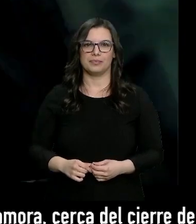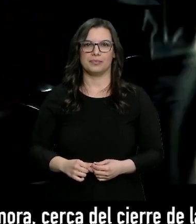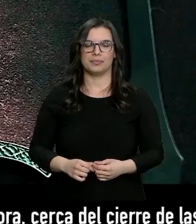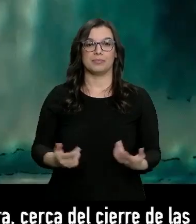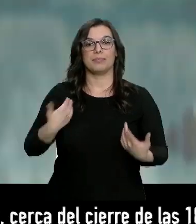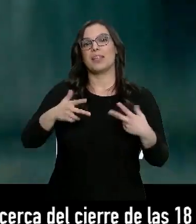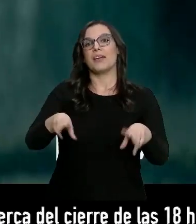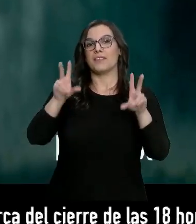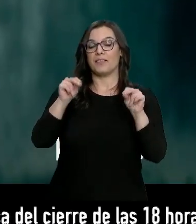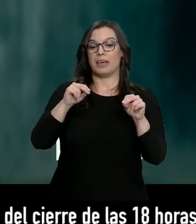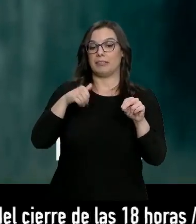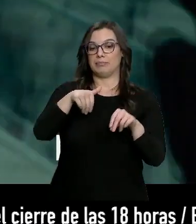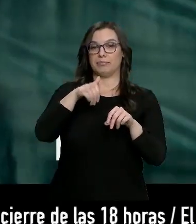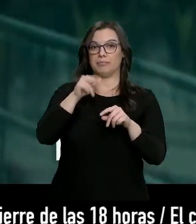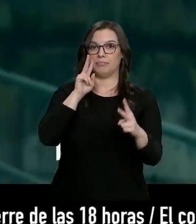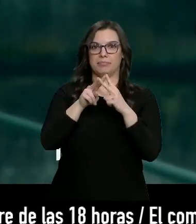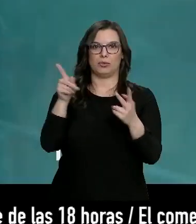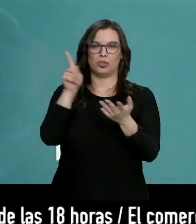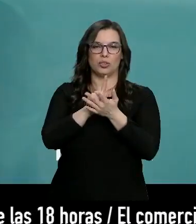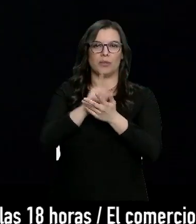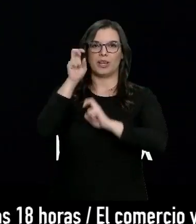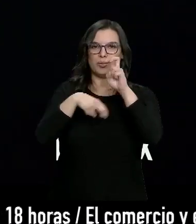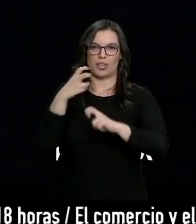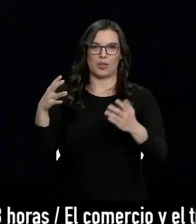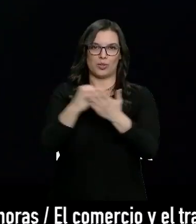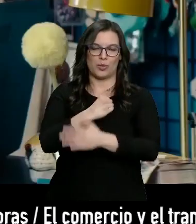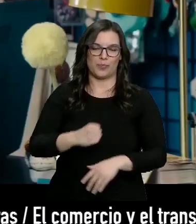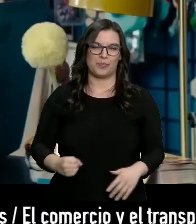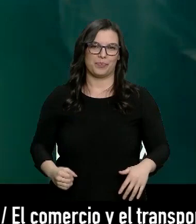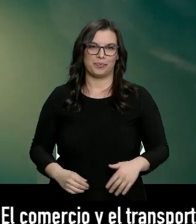Así nos vamos, pero regresamos en unos minutos con toda la actualidad.